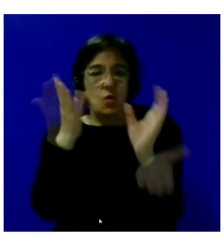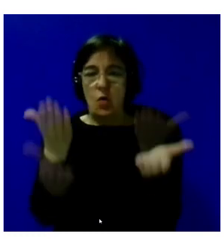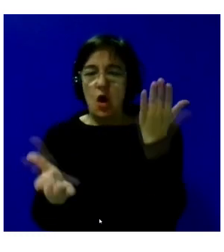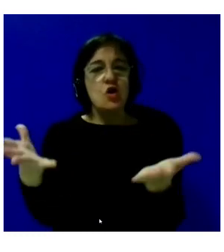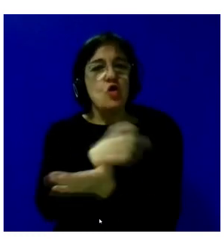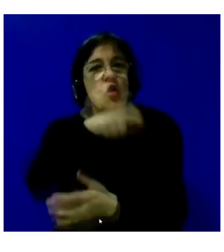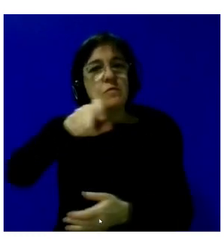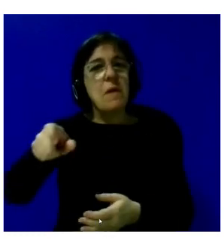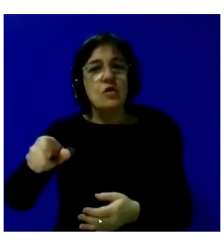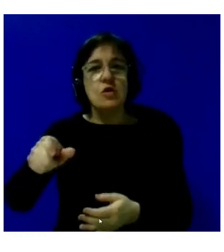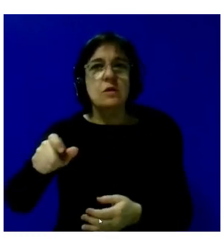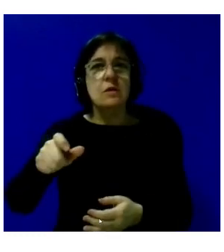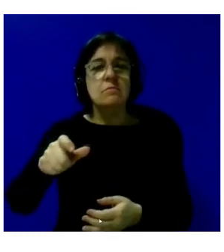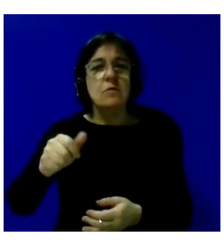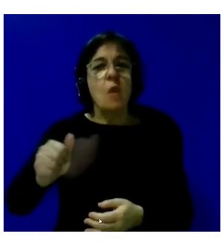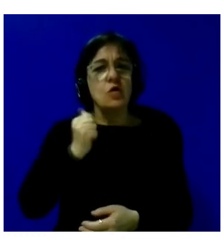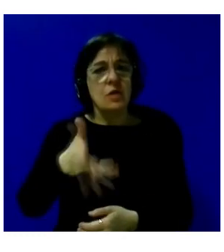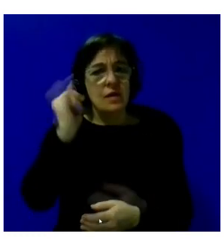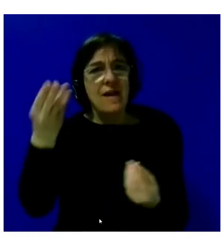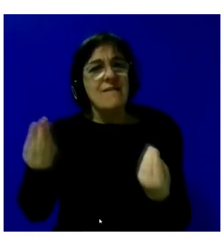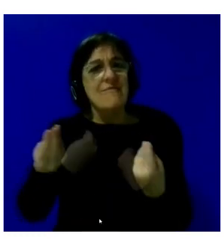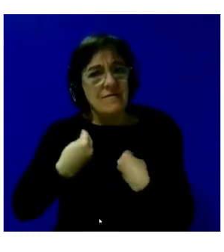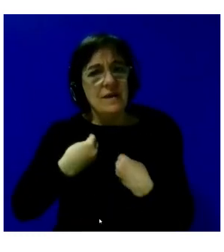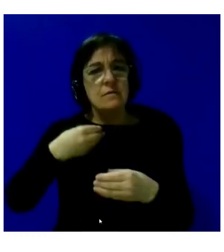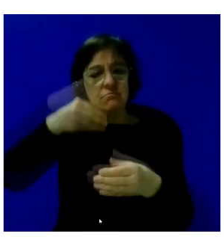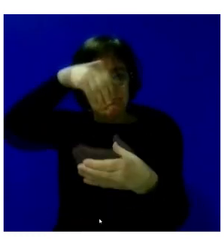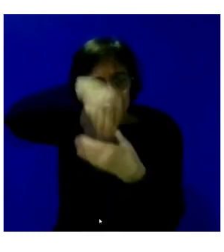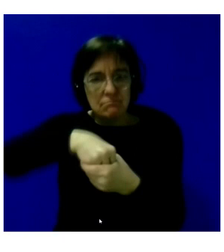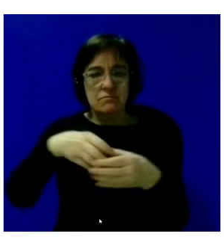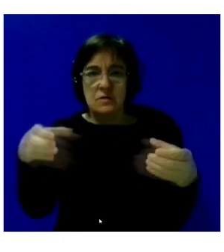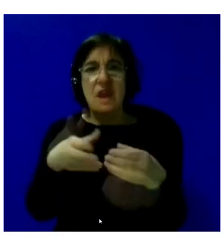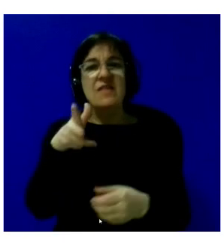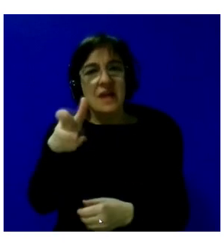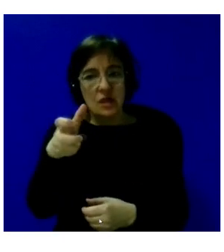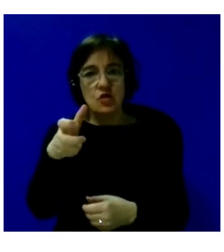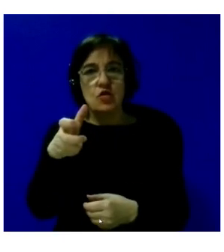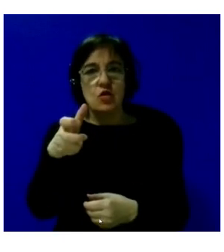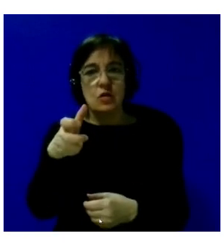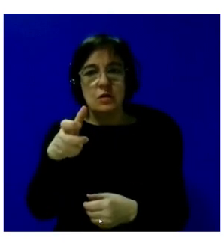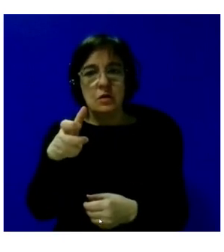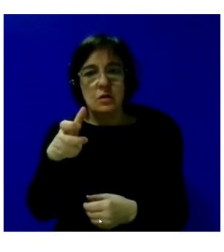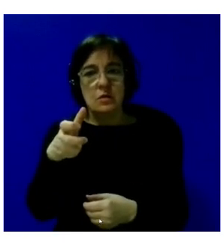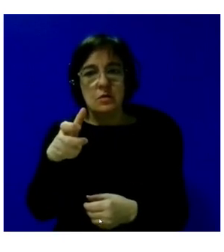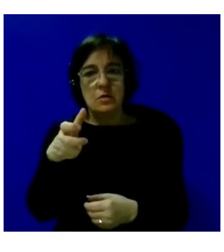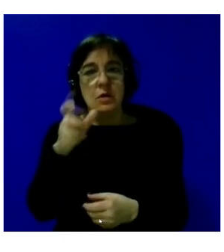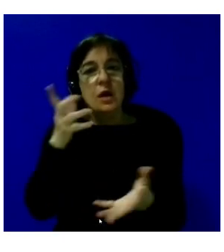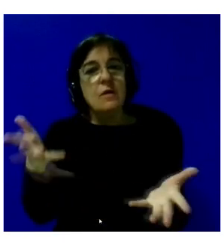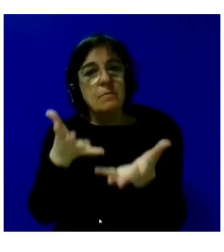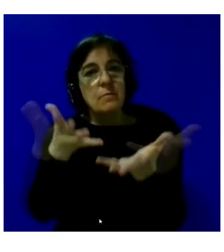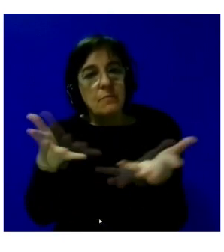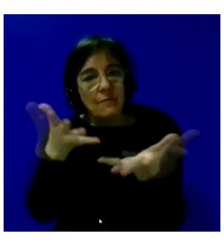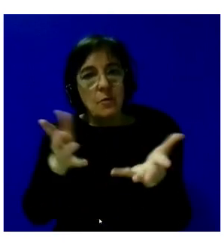oportunidad de vivir en comunidad, desde los derechos y desde el fomento, la